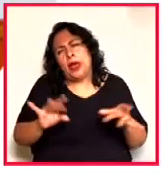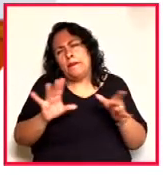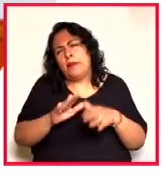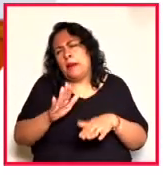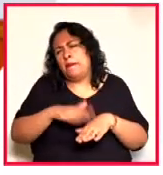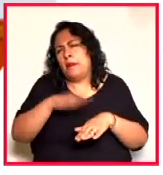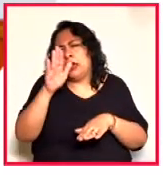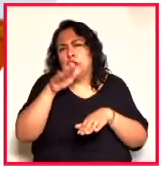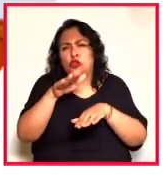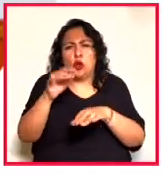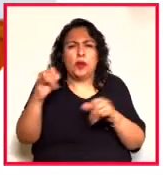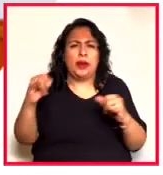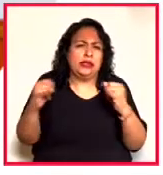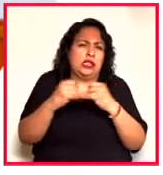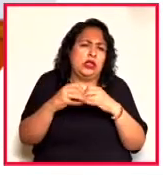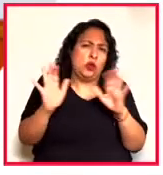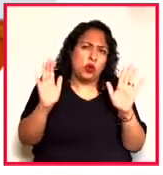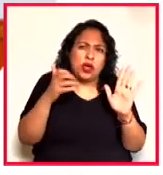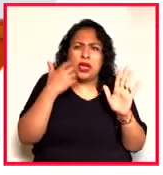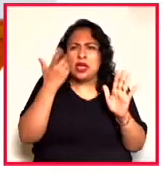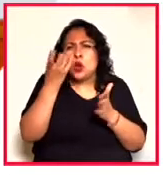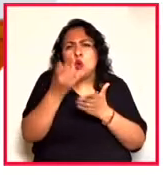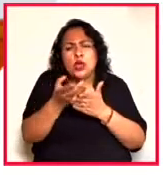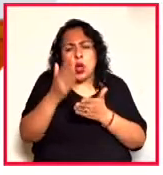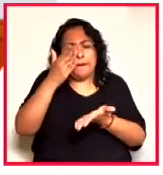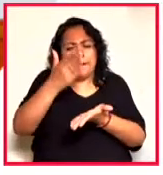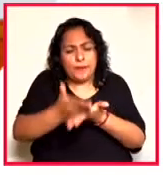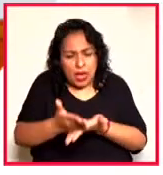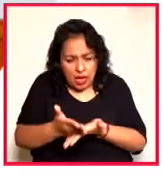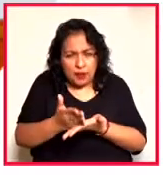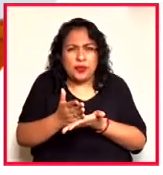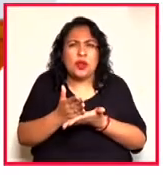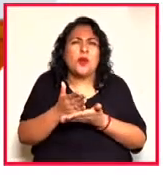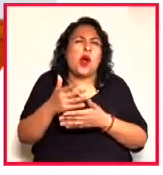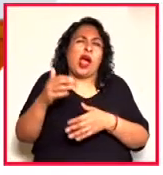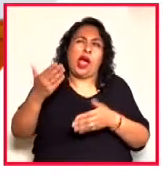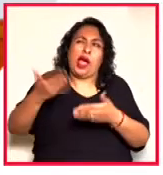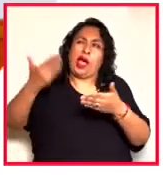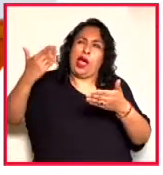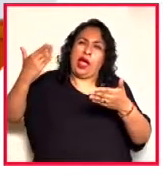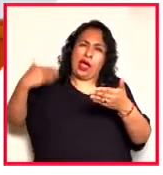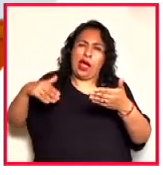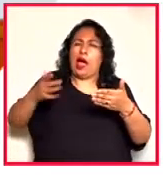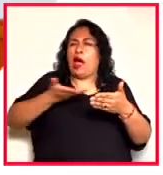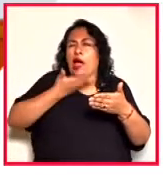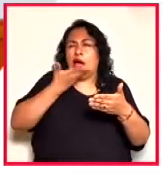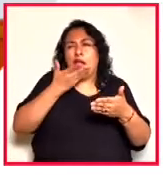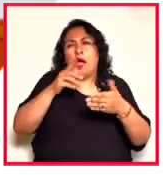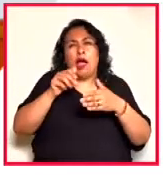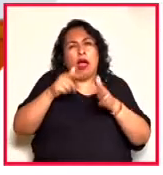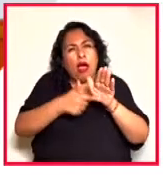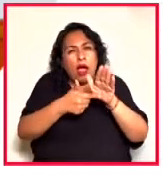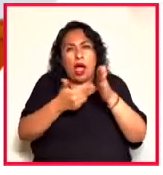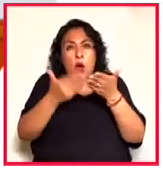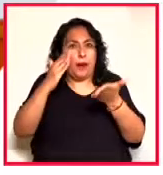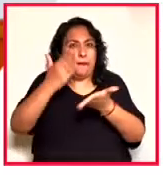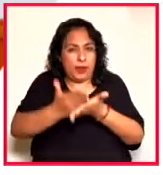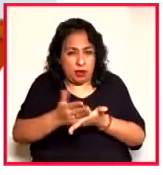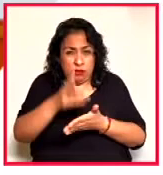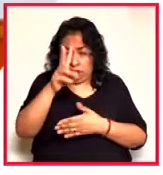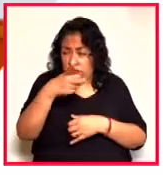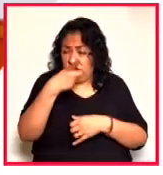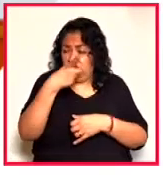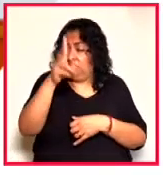Quería solo dedicarnos a hacer este alto en nuestra diáspora cotidiana para enfatizar que estamos, insisto, ante un